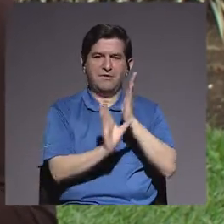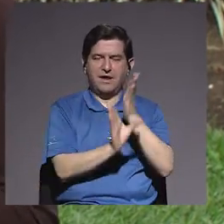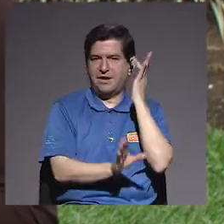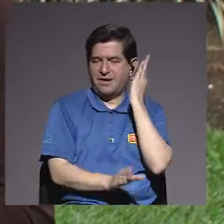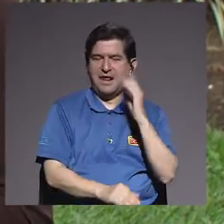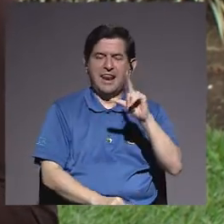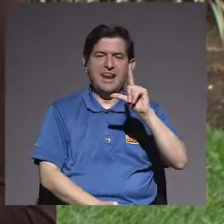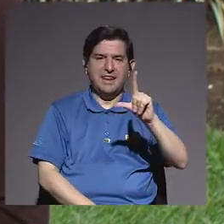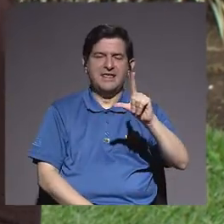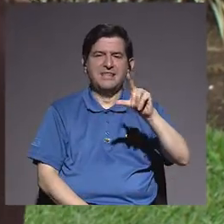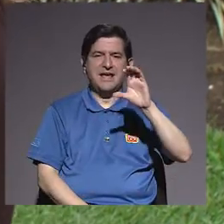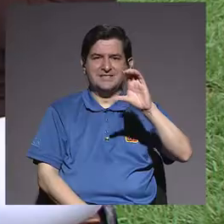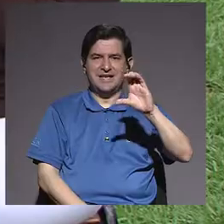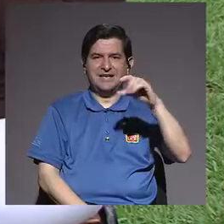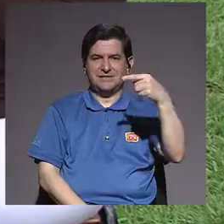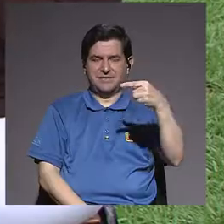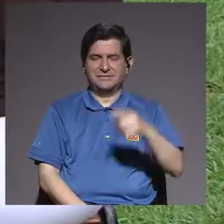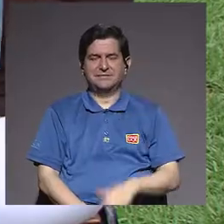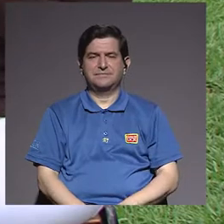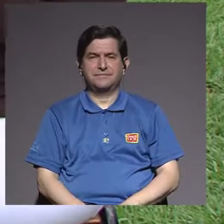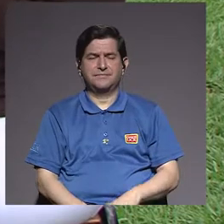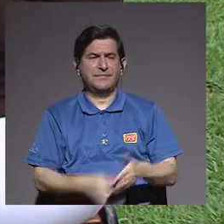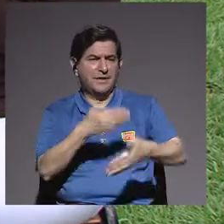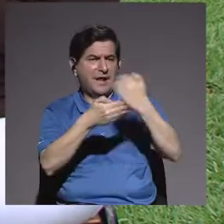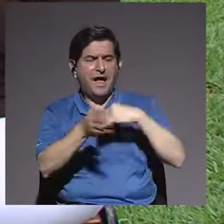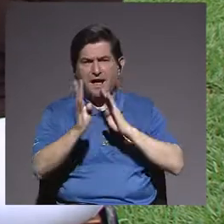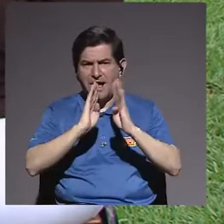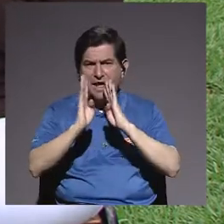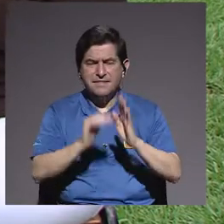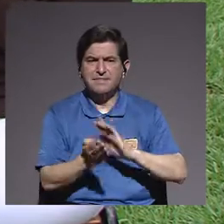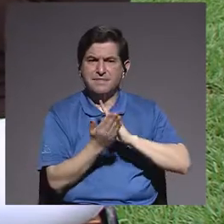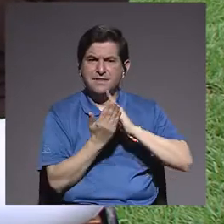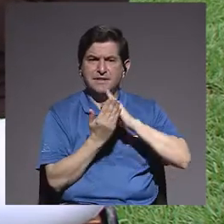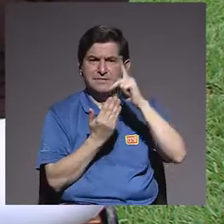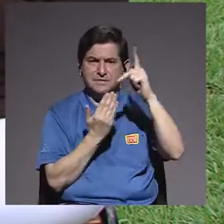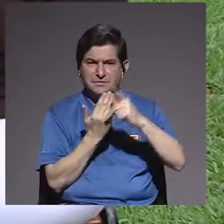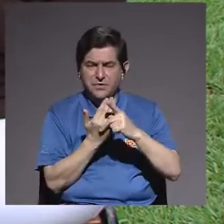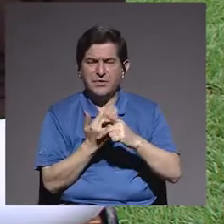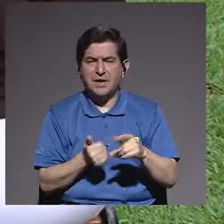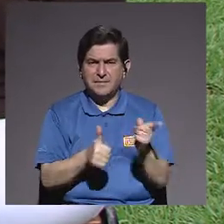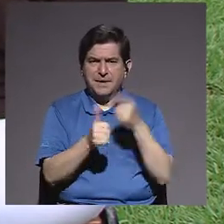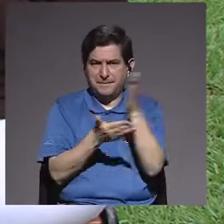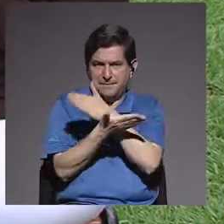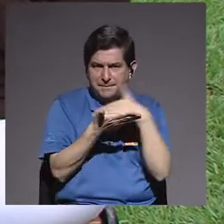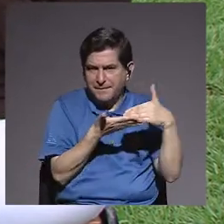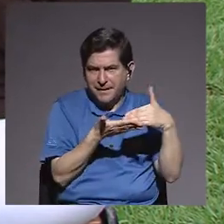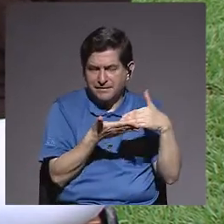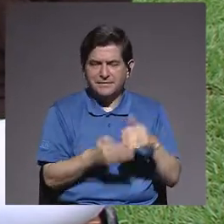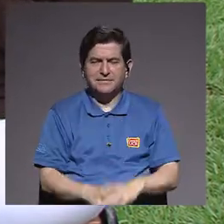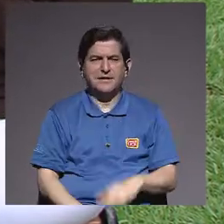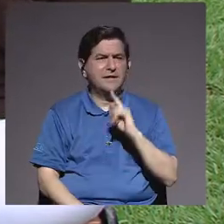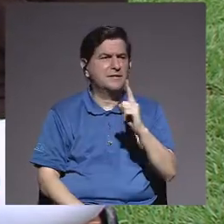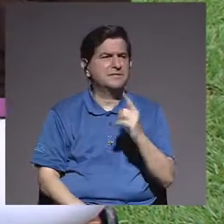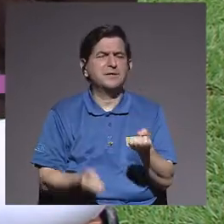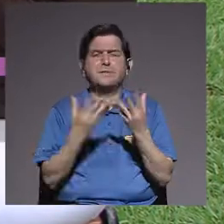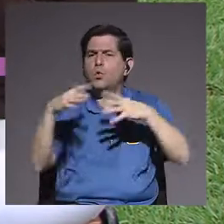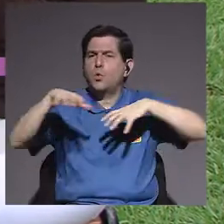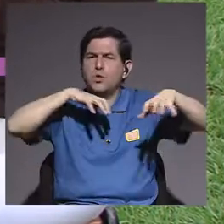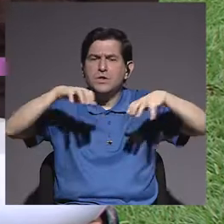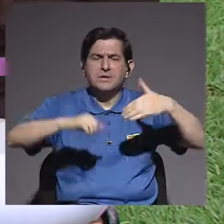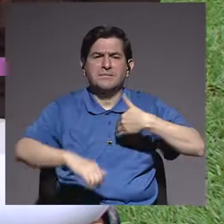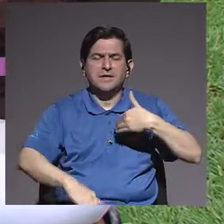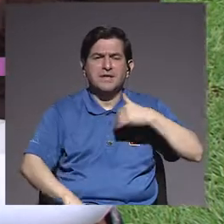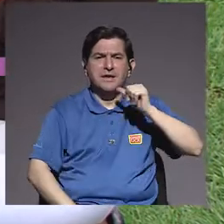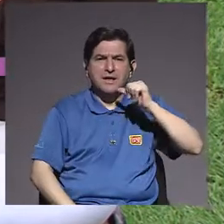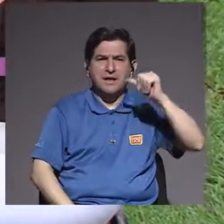psicóloga Lidia Cerdas González. Según lo que veníamos conversando en nuestro primer segmento, me da la impresión de que muchas de las acciones